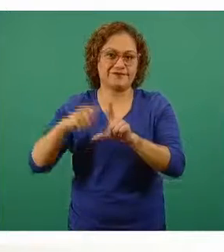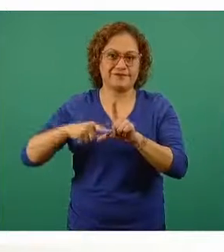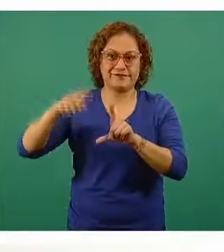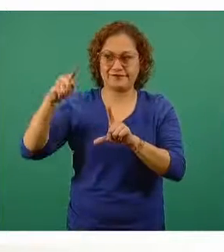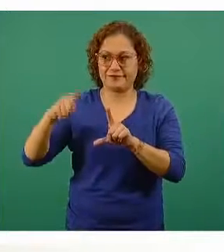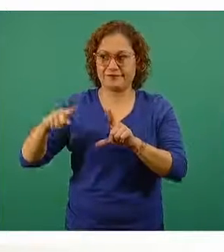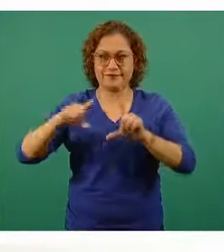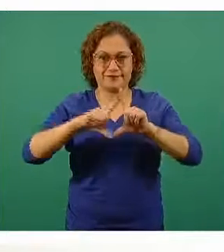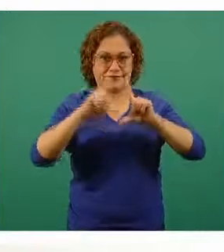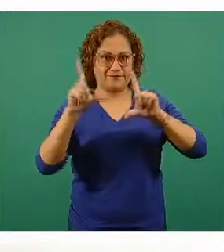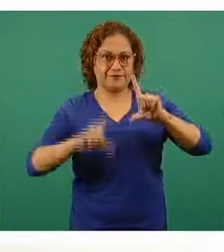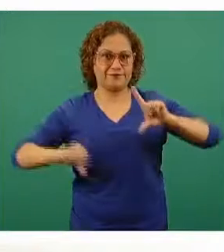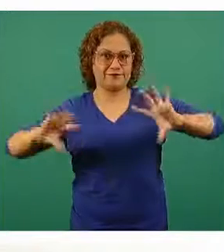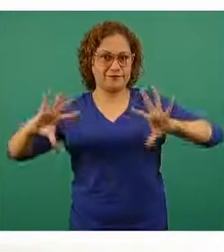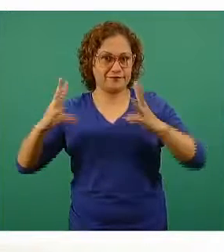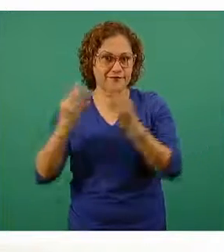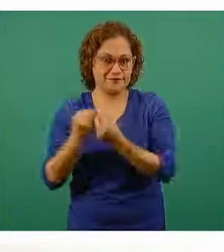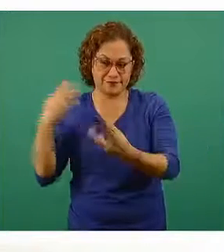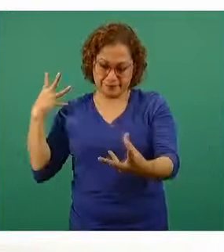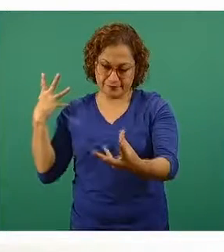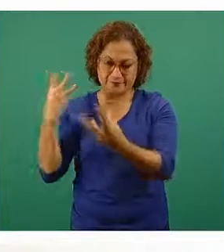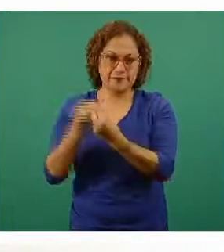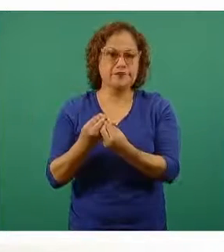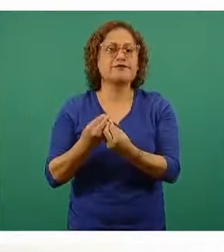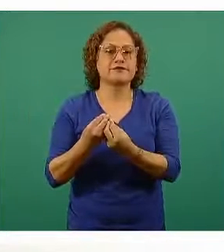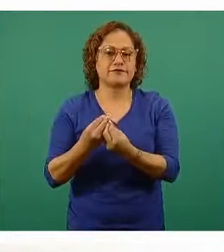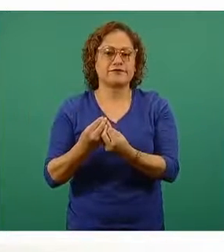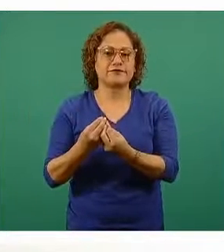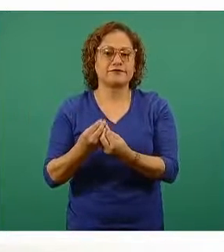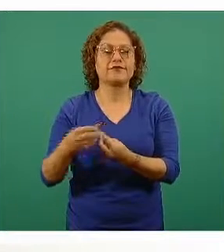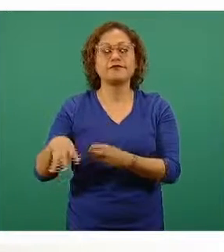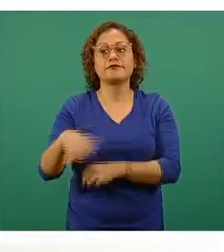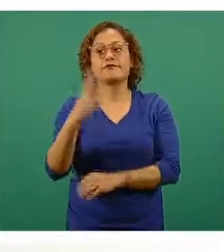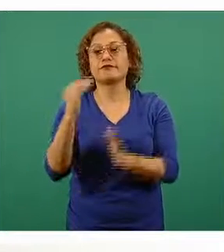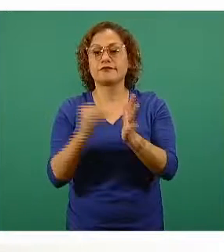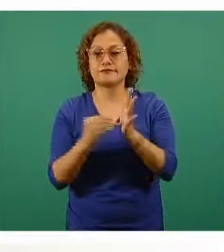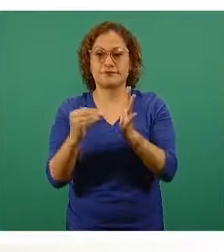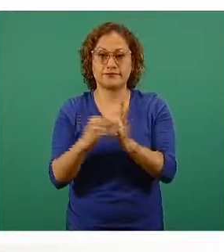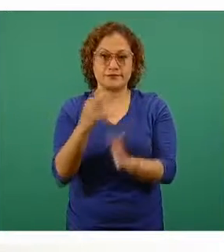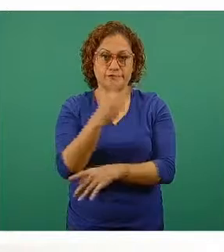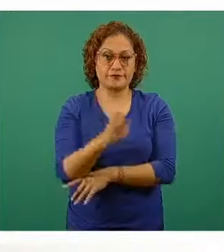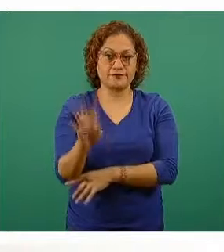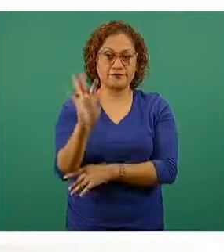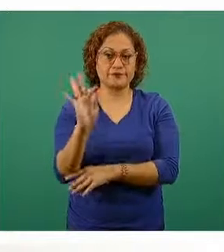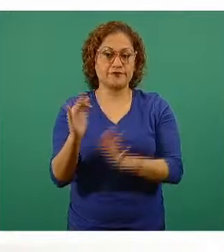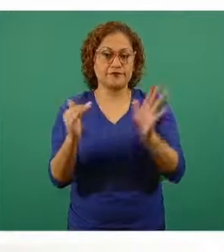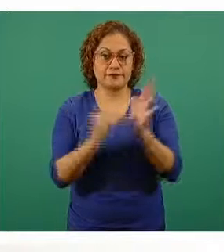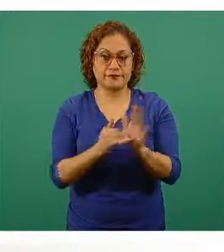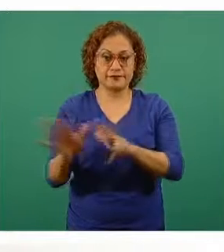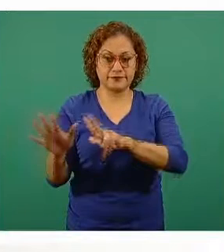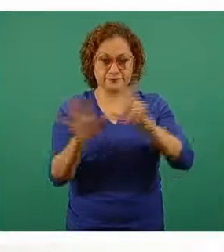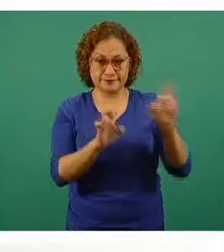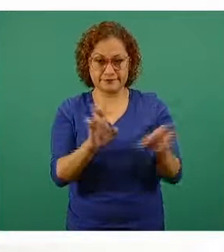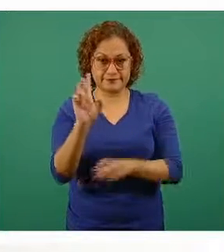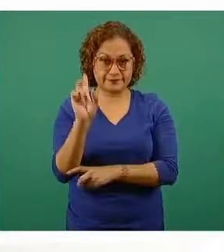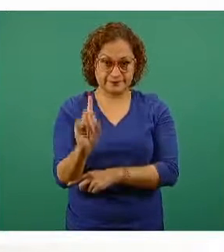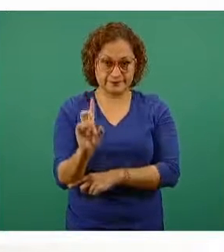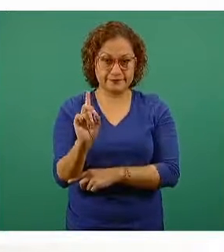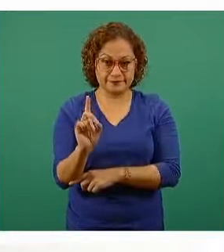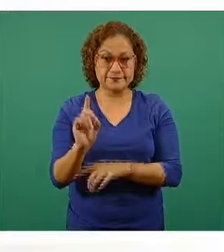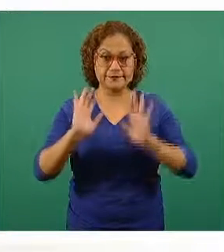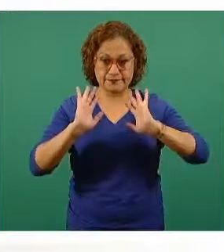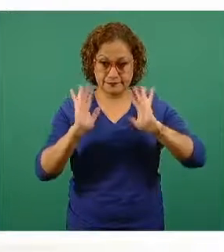también acumulado para el nivel nacional. Ya son más de 14 millones 240 mil dosis que se han aplicado